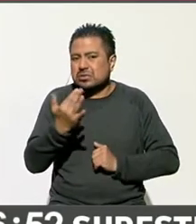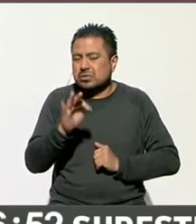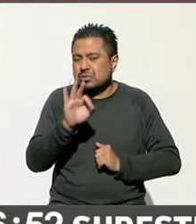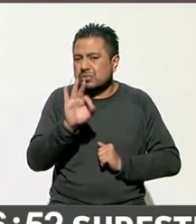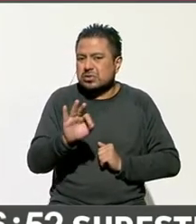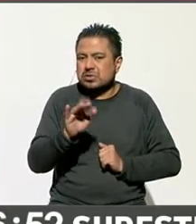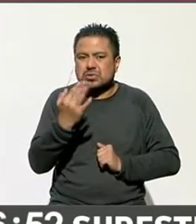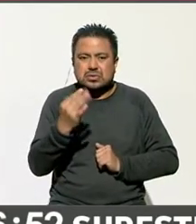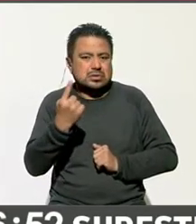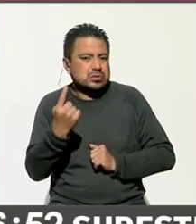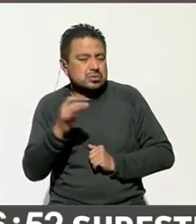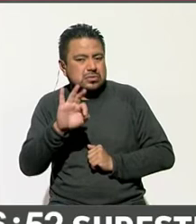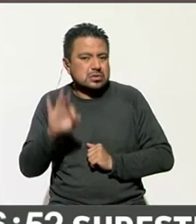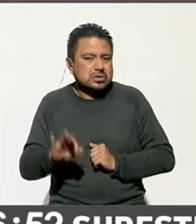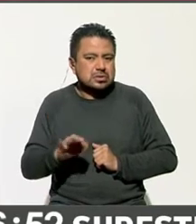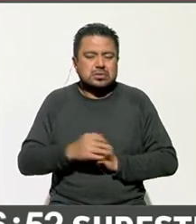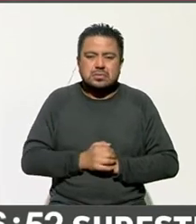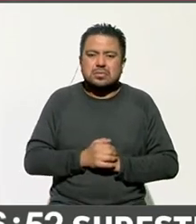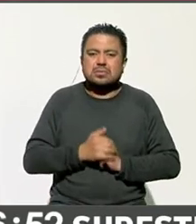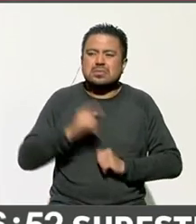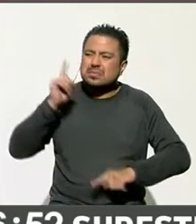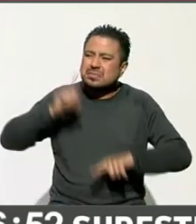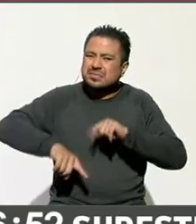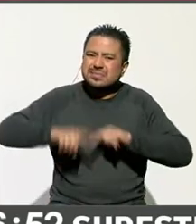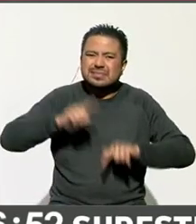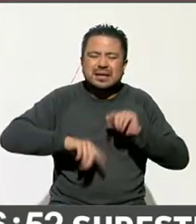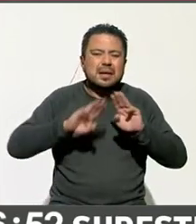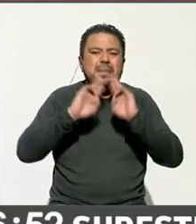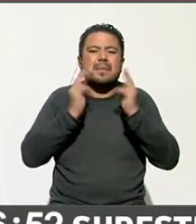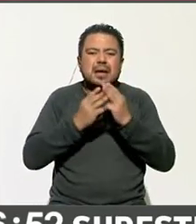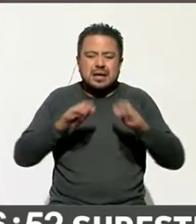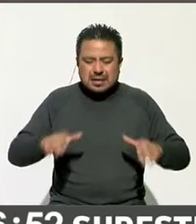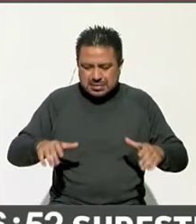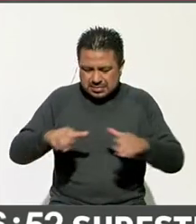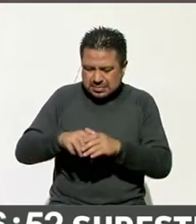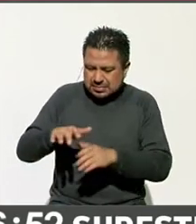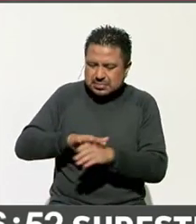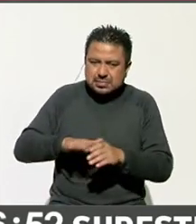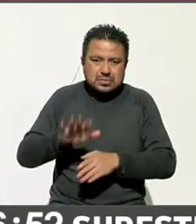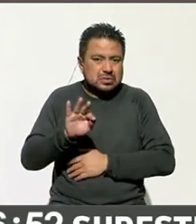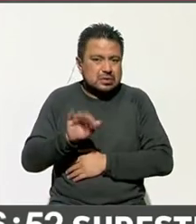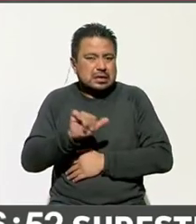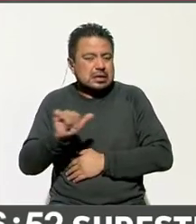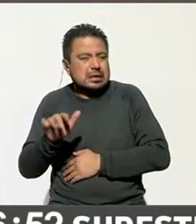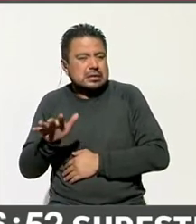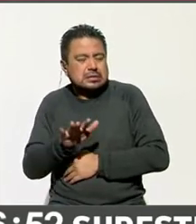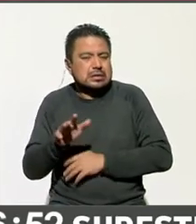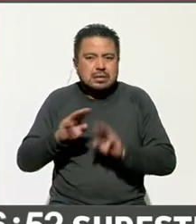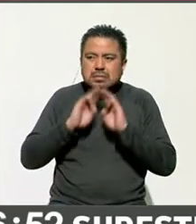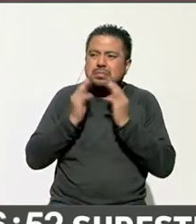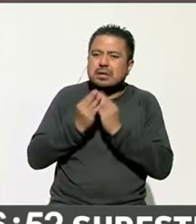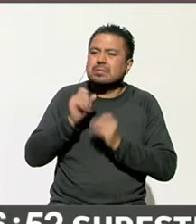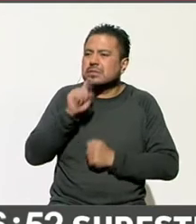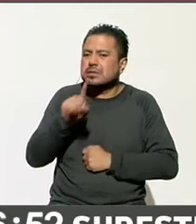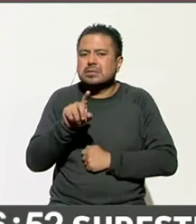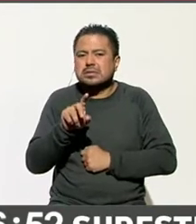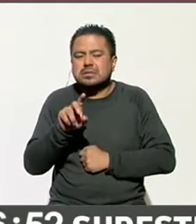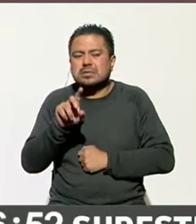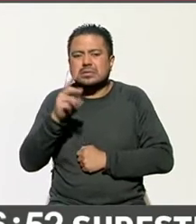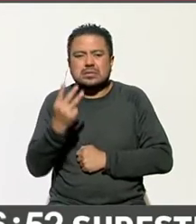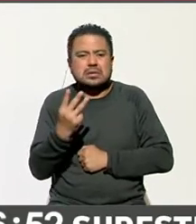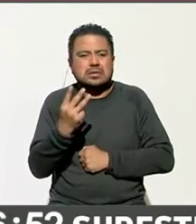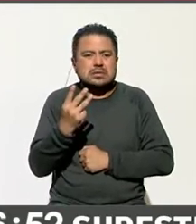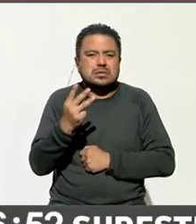.51, el combate a la delincuencia estaría en 40 o al narcotráfico estaría en 33.